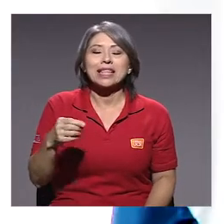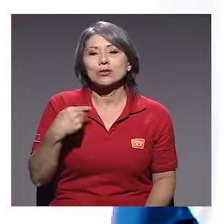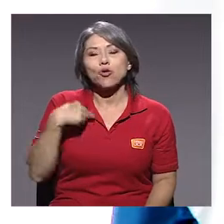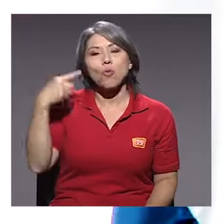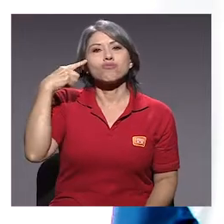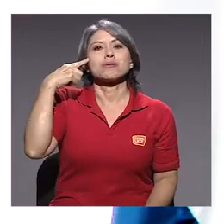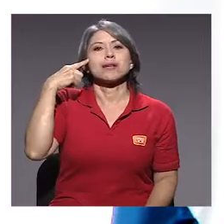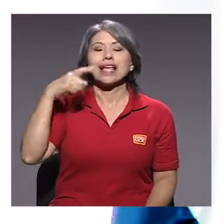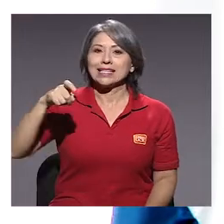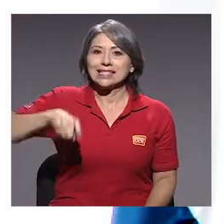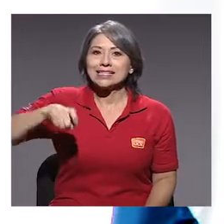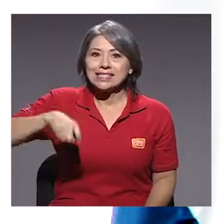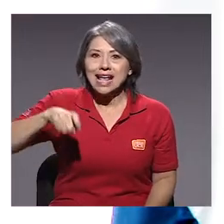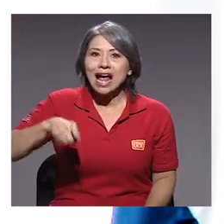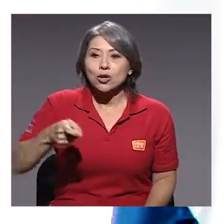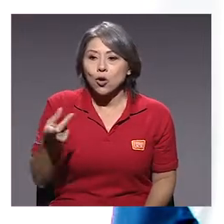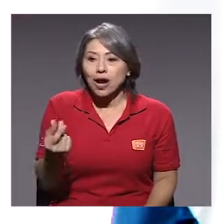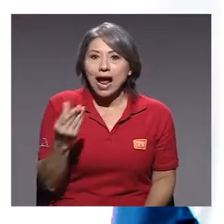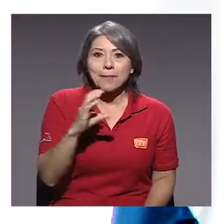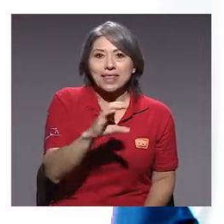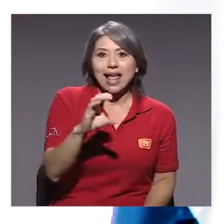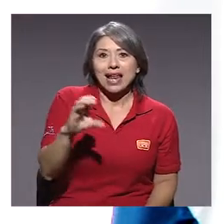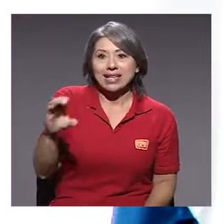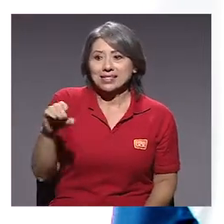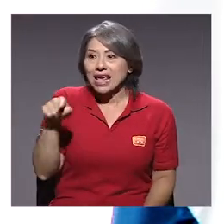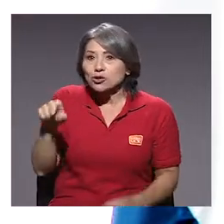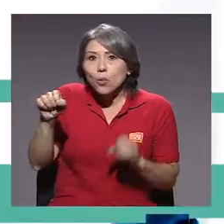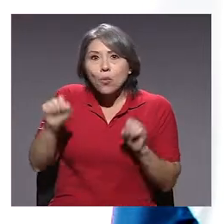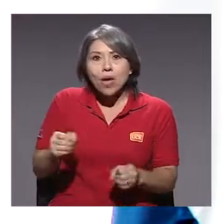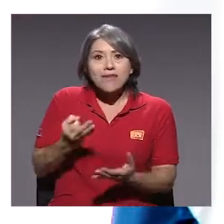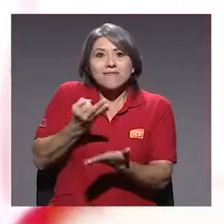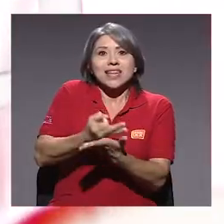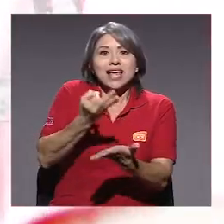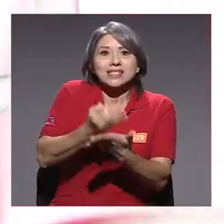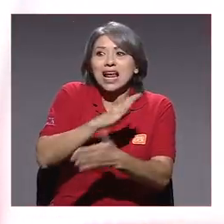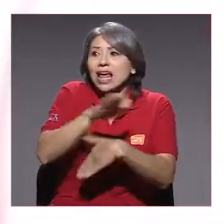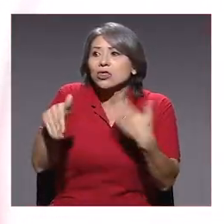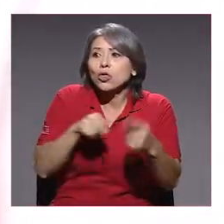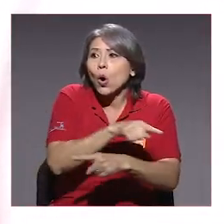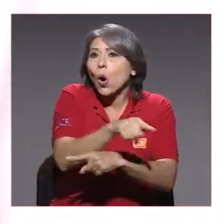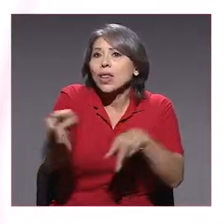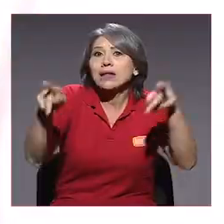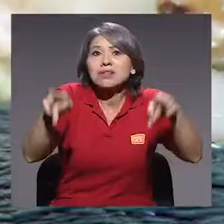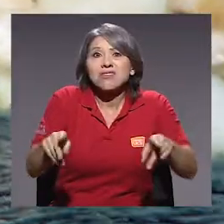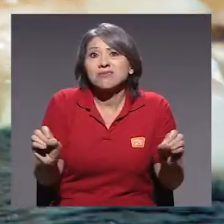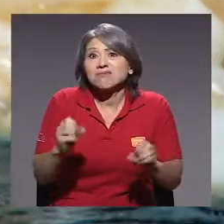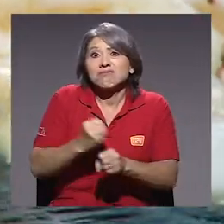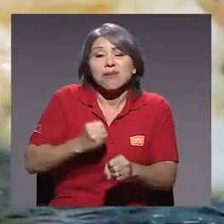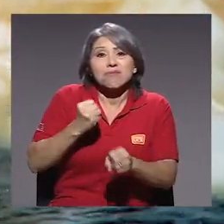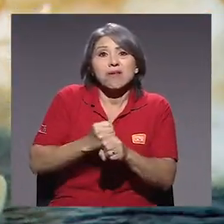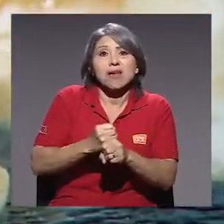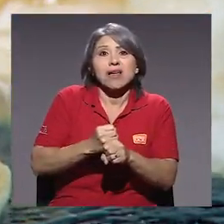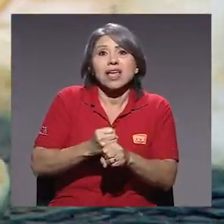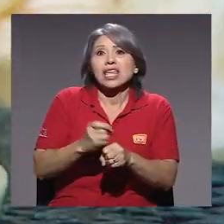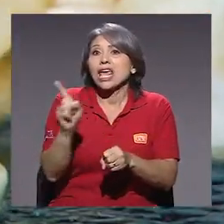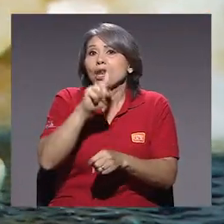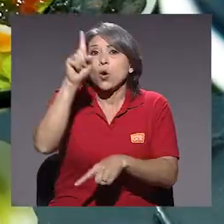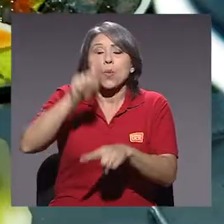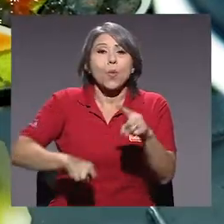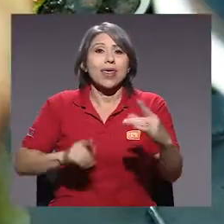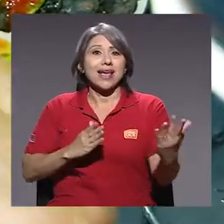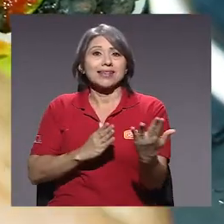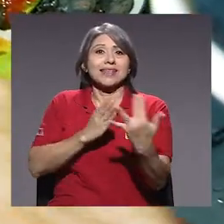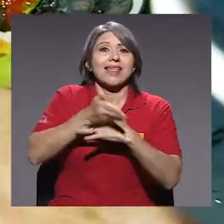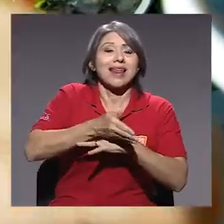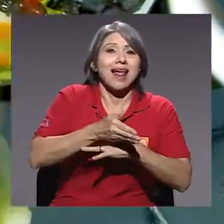Realmente, sí considero que son necesarios. Esos capitales pueden financiar a toda esta parte que está excluida del sistema bancario